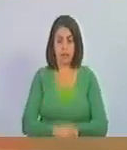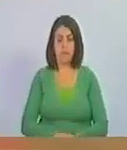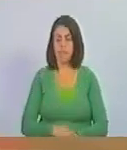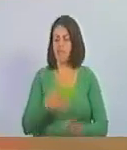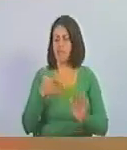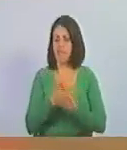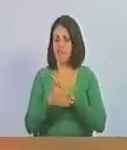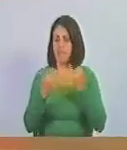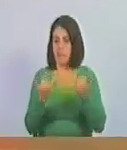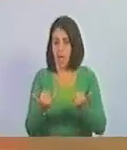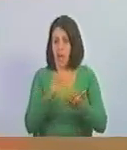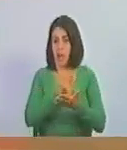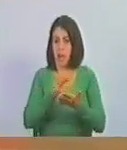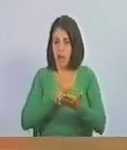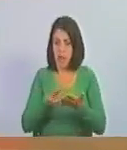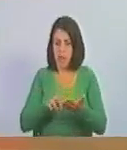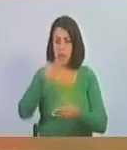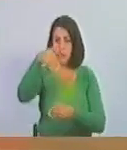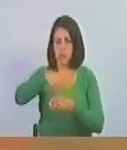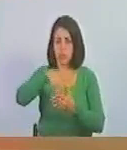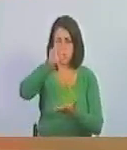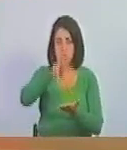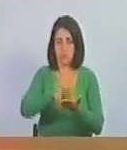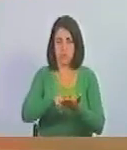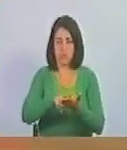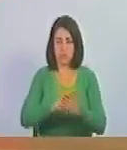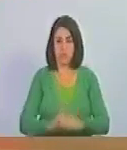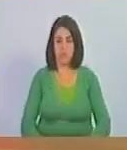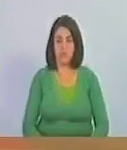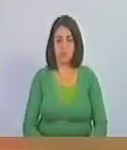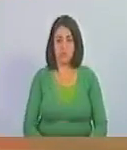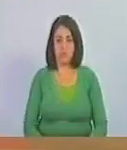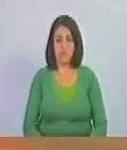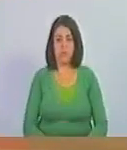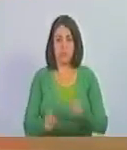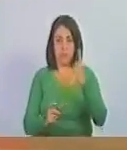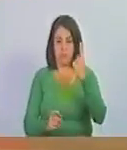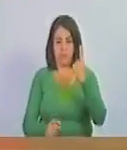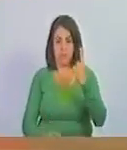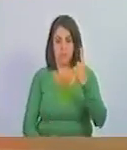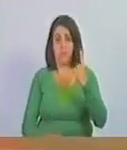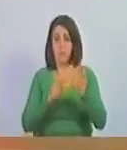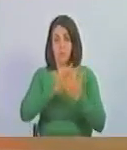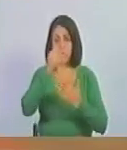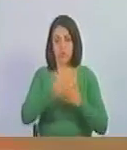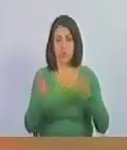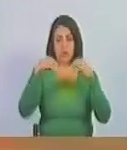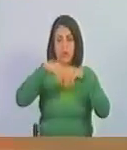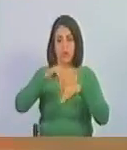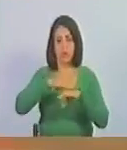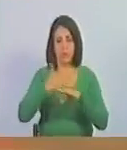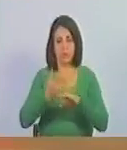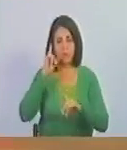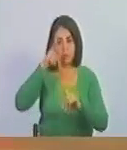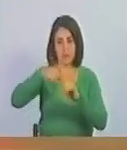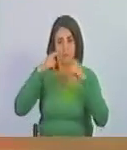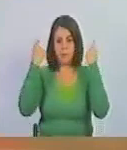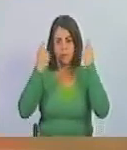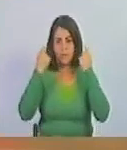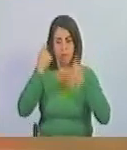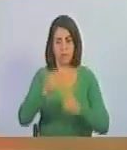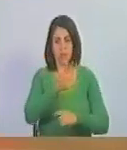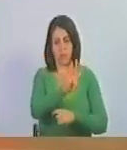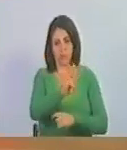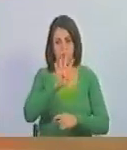la cual, una vez leída y sometida a votación, resultó aprobada. Primero, proyecto de acuerdo con motivo de celebrarse